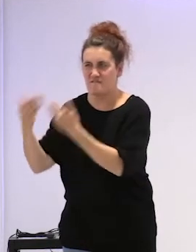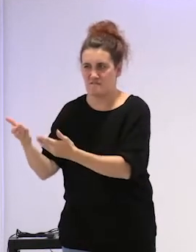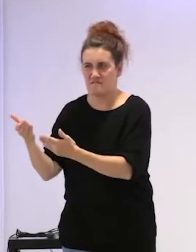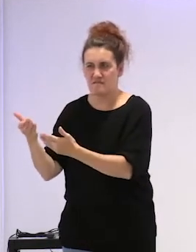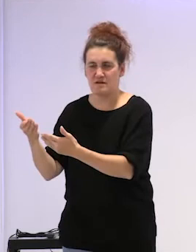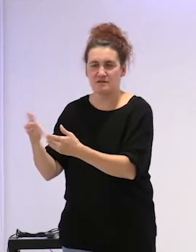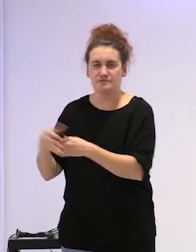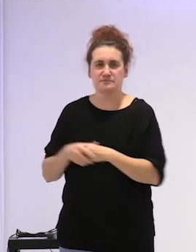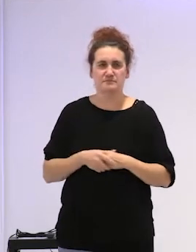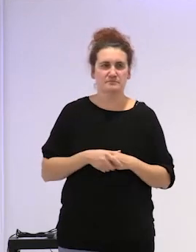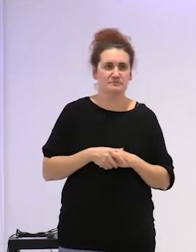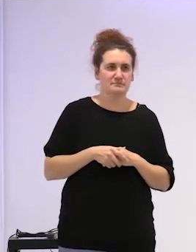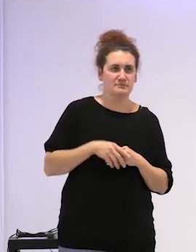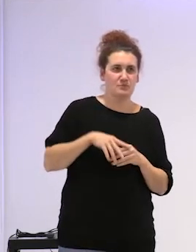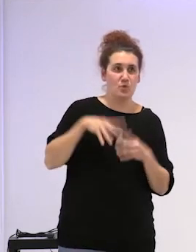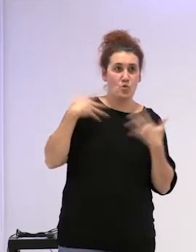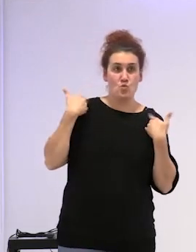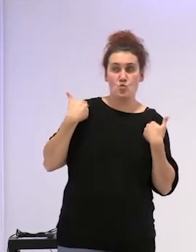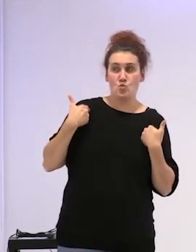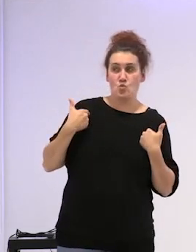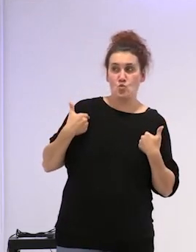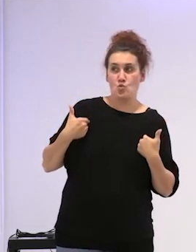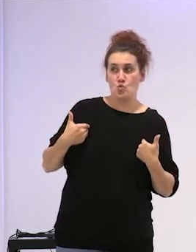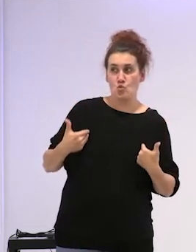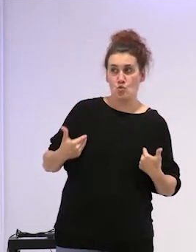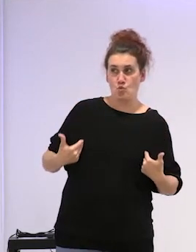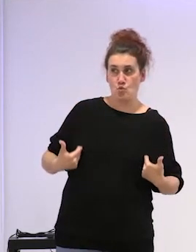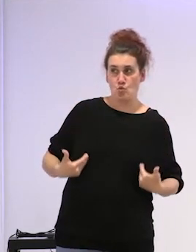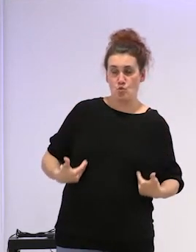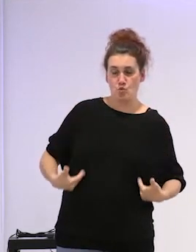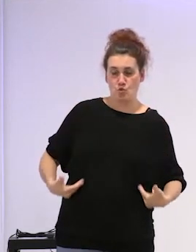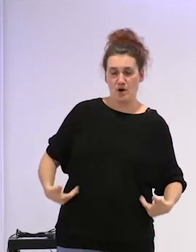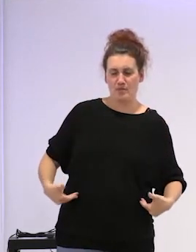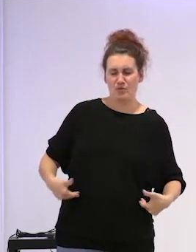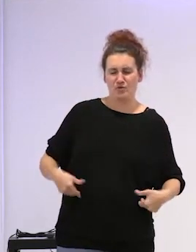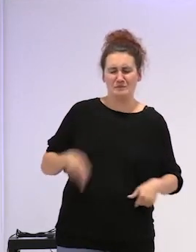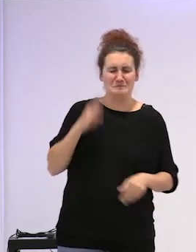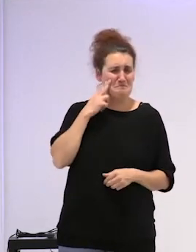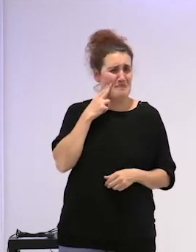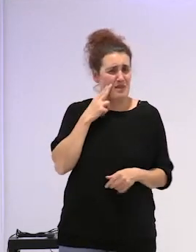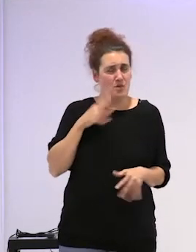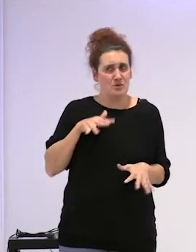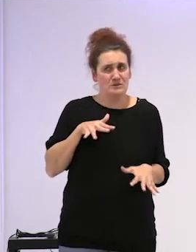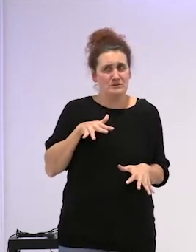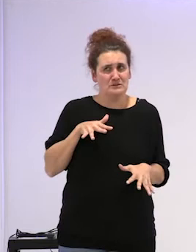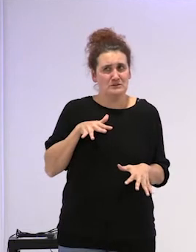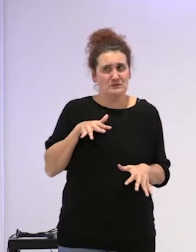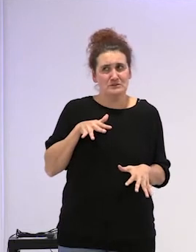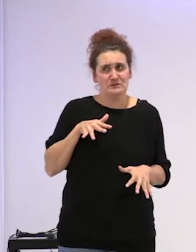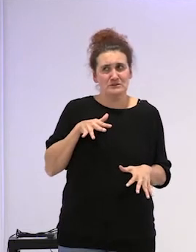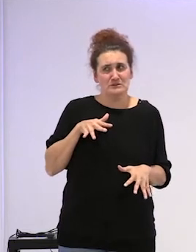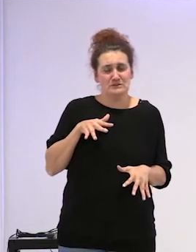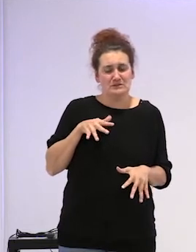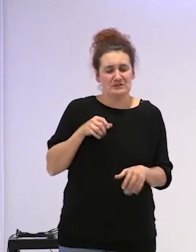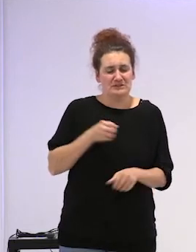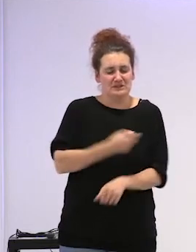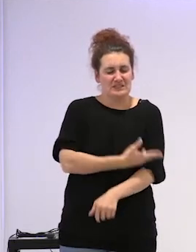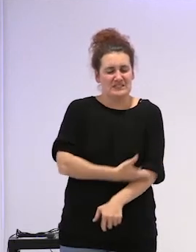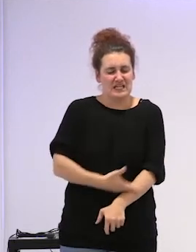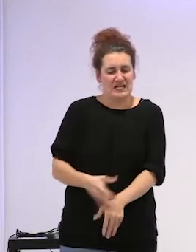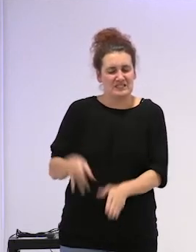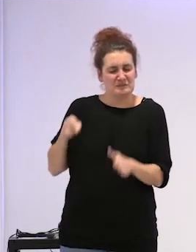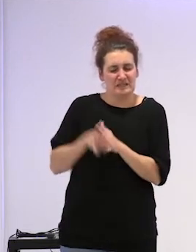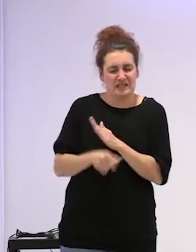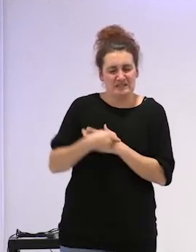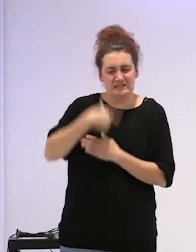y el cuerpo tirita de miedo desgarraste y penetraste mi